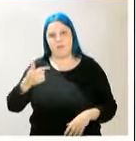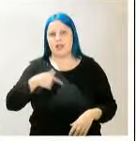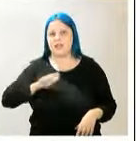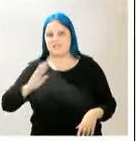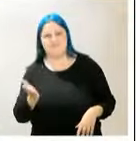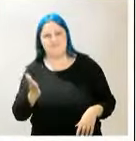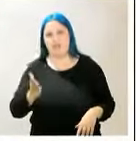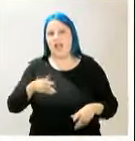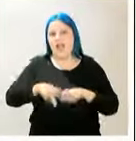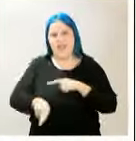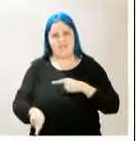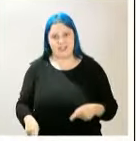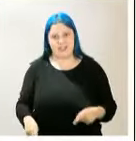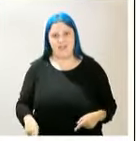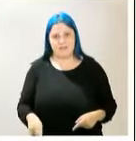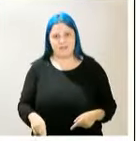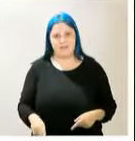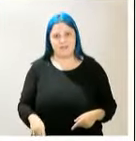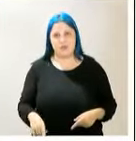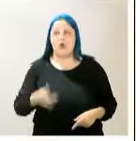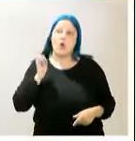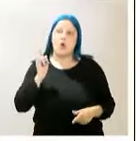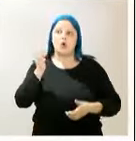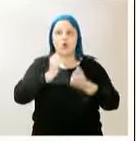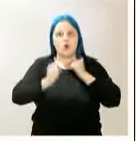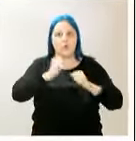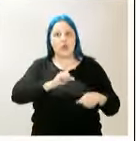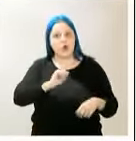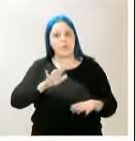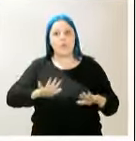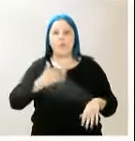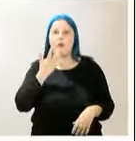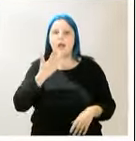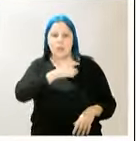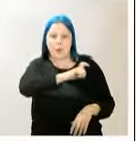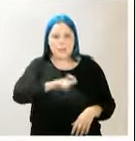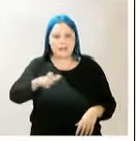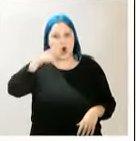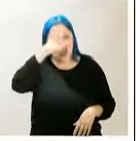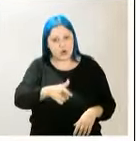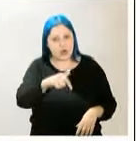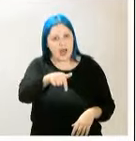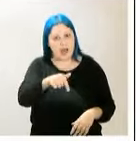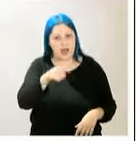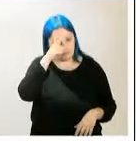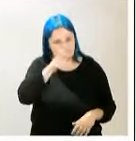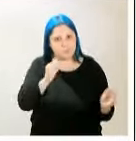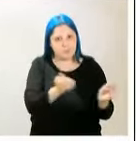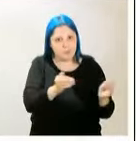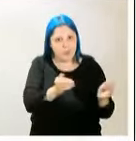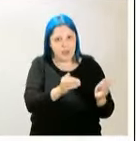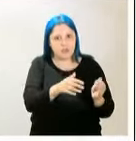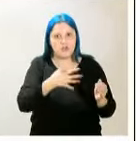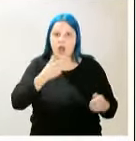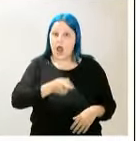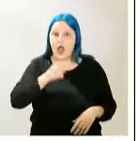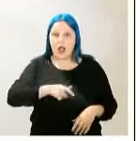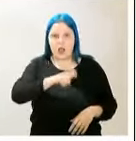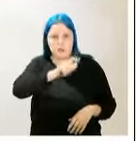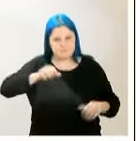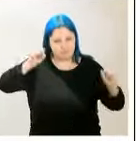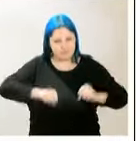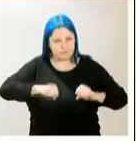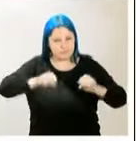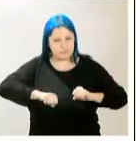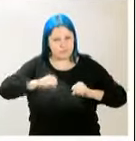lo económico, pero sí a aquellas personas del entorno rural, de los pueblos pequeños, que normalmente están envejecidos y que tienen esa brecha